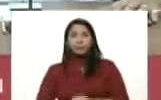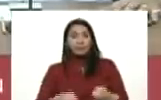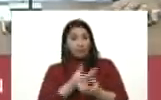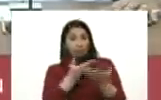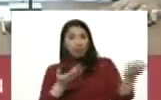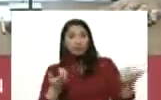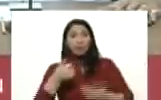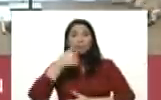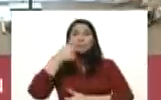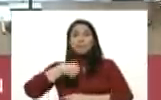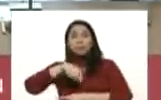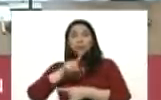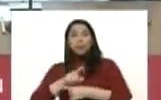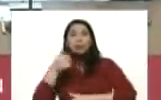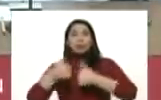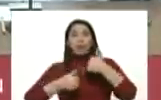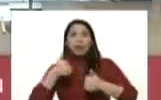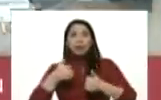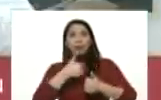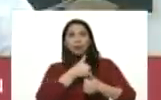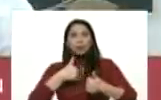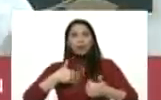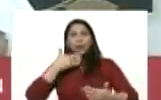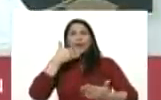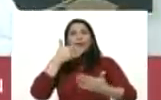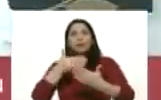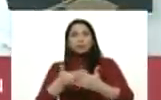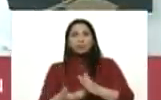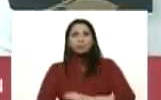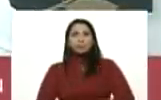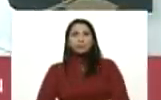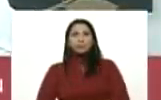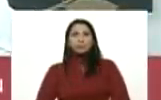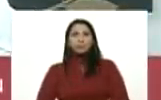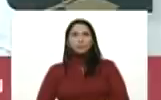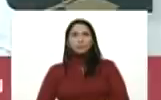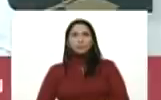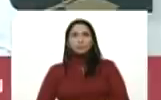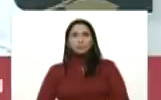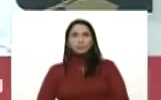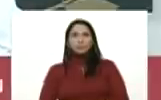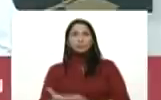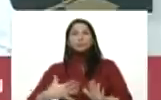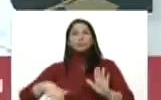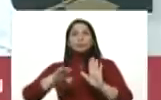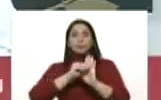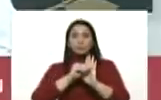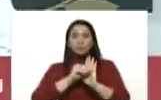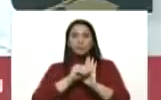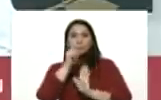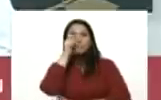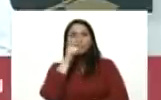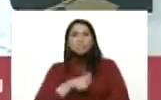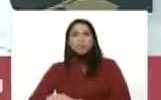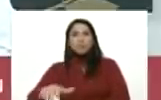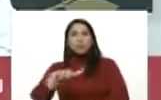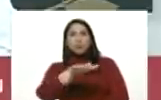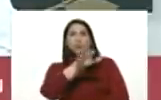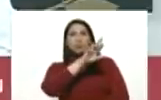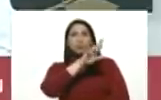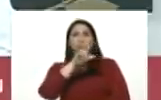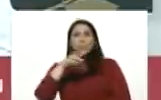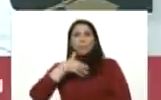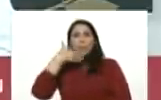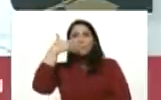prioridades yo quiero agradecer una vez más al pueblo de la república